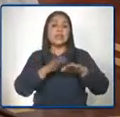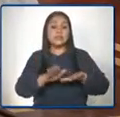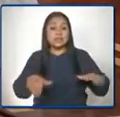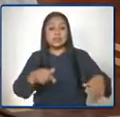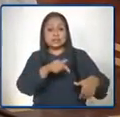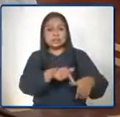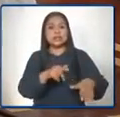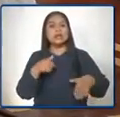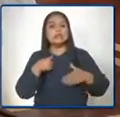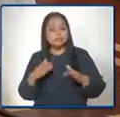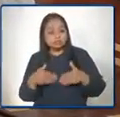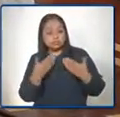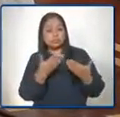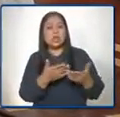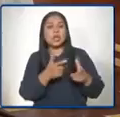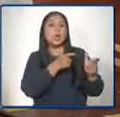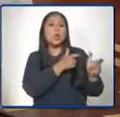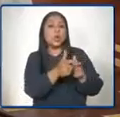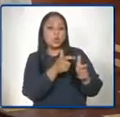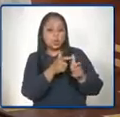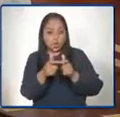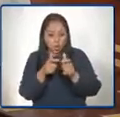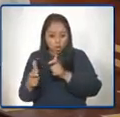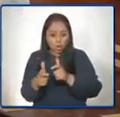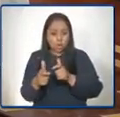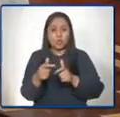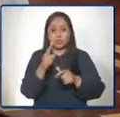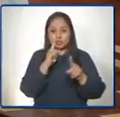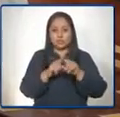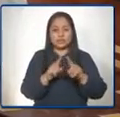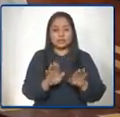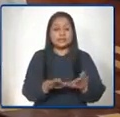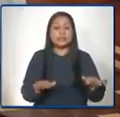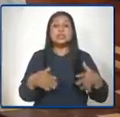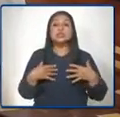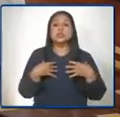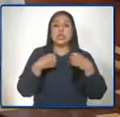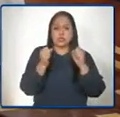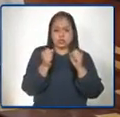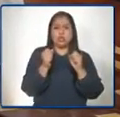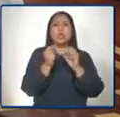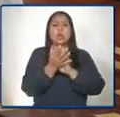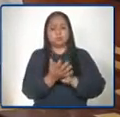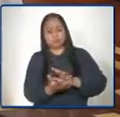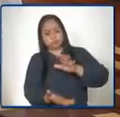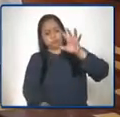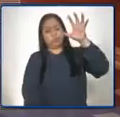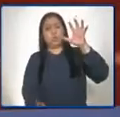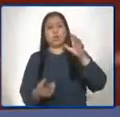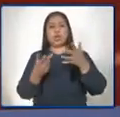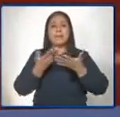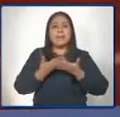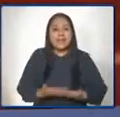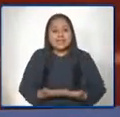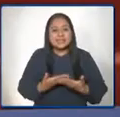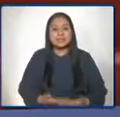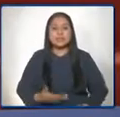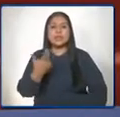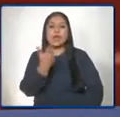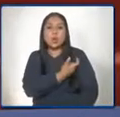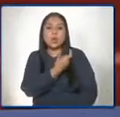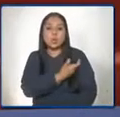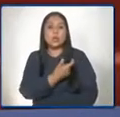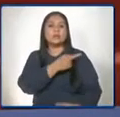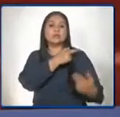llevarles el control de de niño sano a los niños, su talla, peso, vacunas, por parte del ministerio de